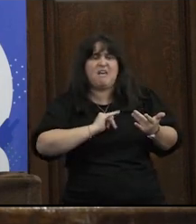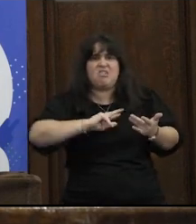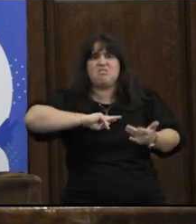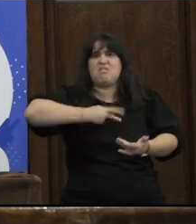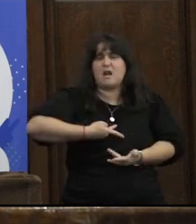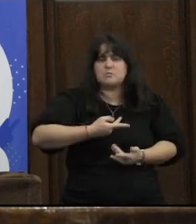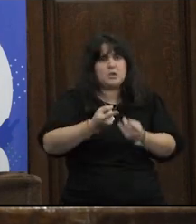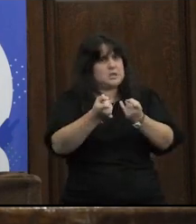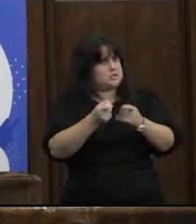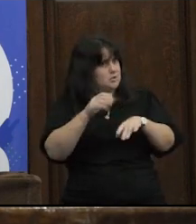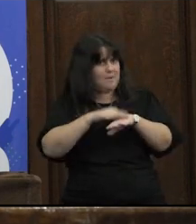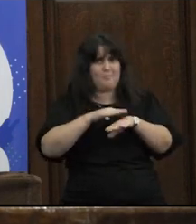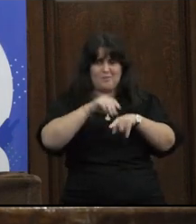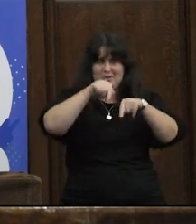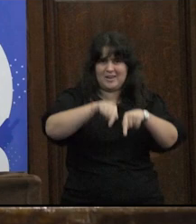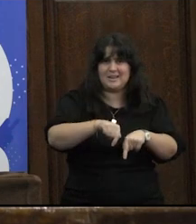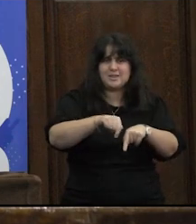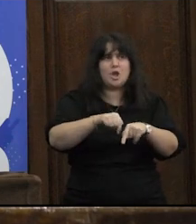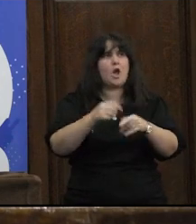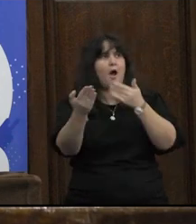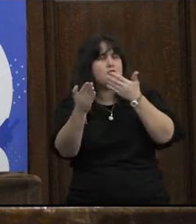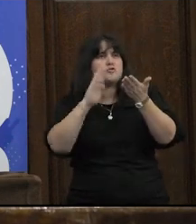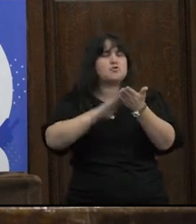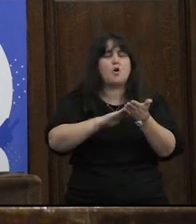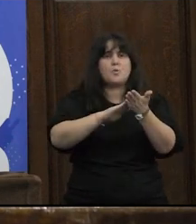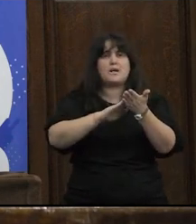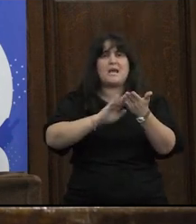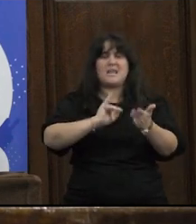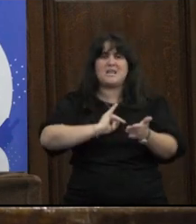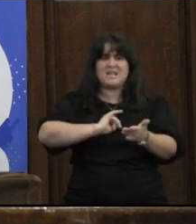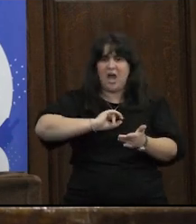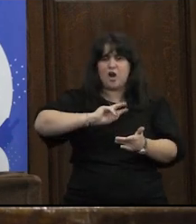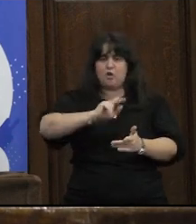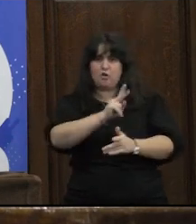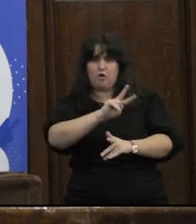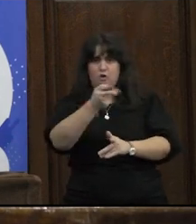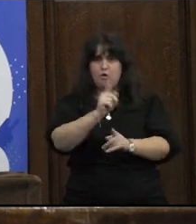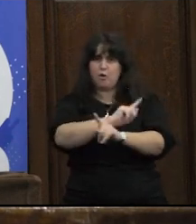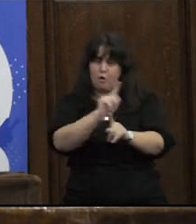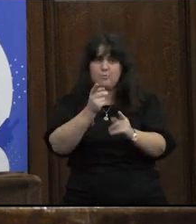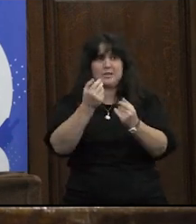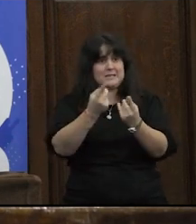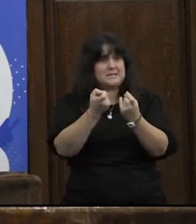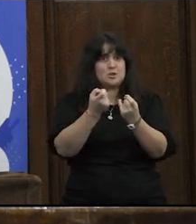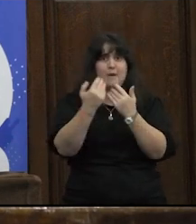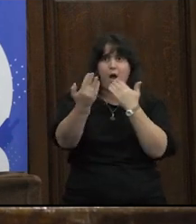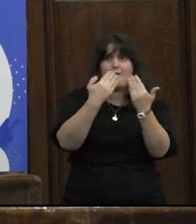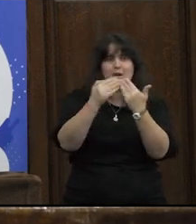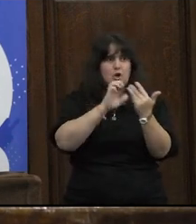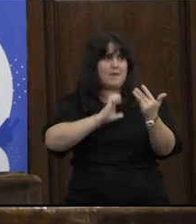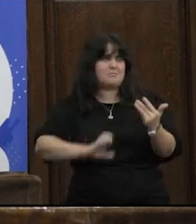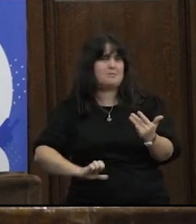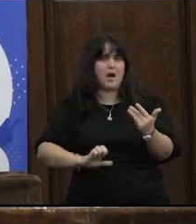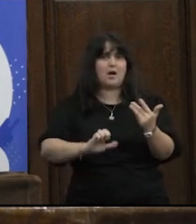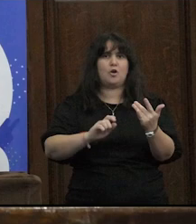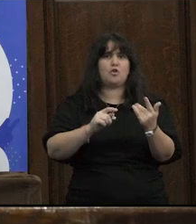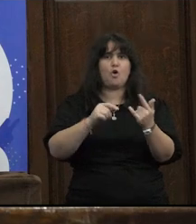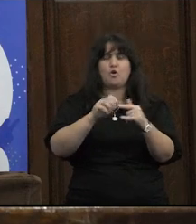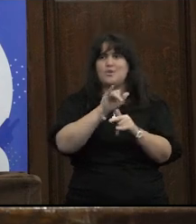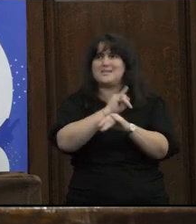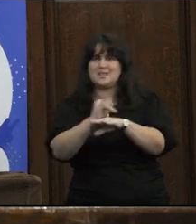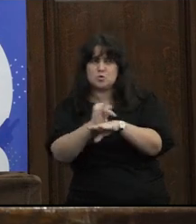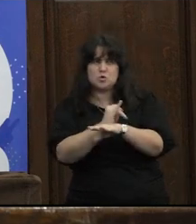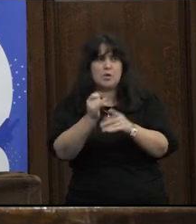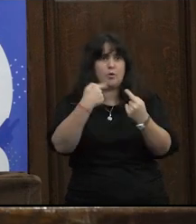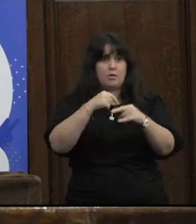identidades trans porque la necesito voy a hablar de identidad no binaria porque la necesito para interlocutar con el estado con las